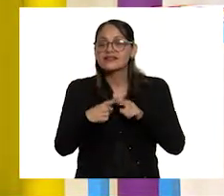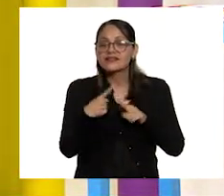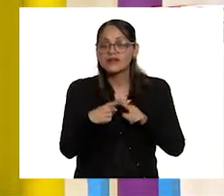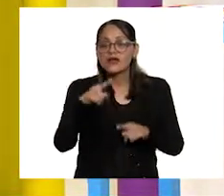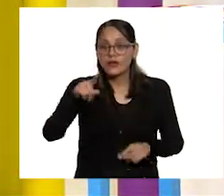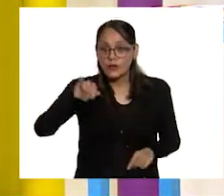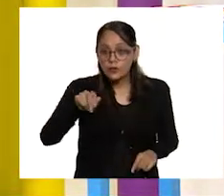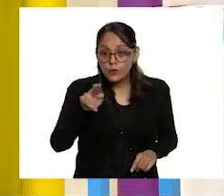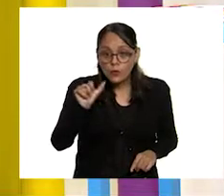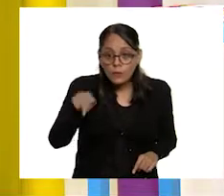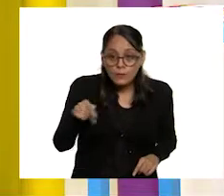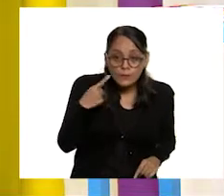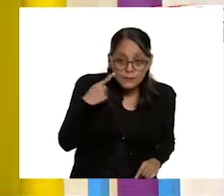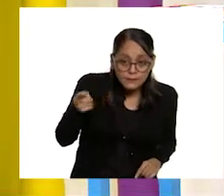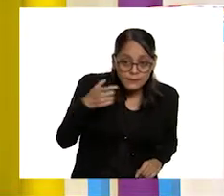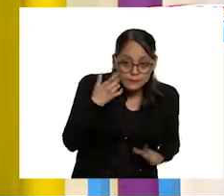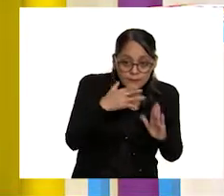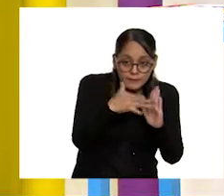ver, Juan.